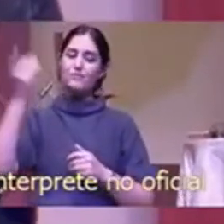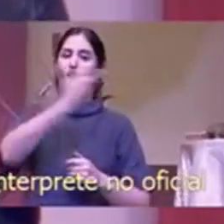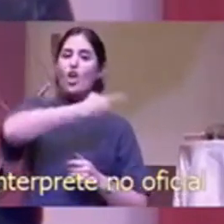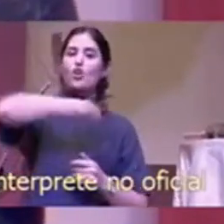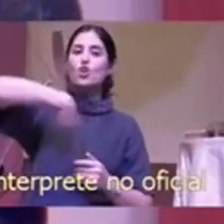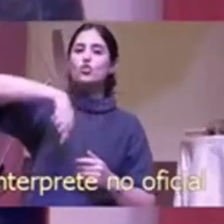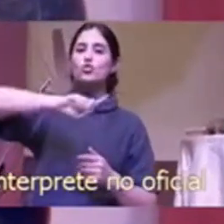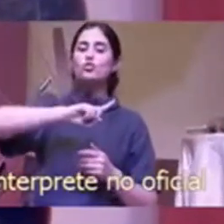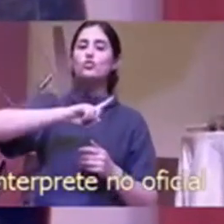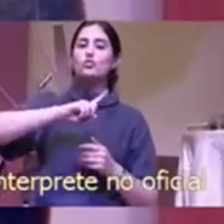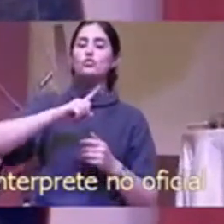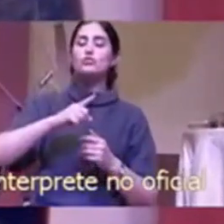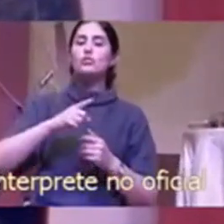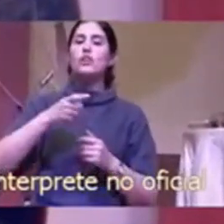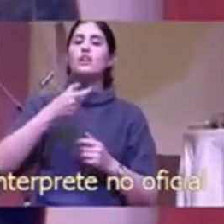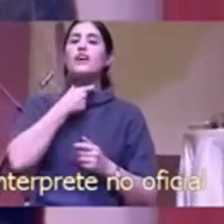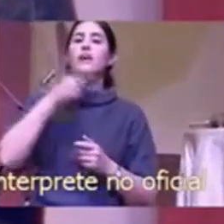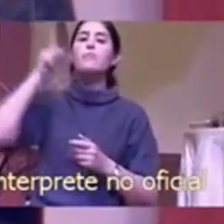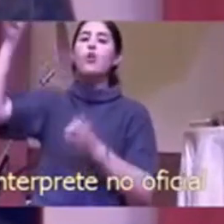bendecí nuestros tiempos juntos.